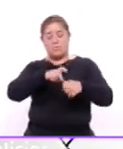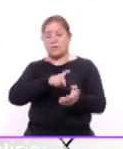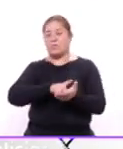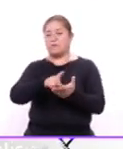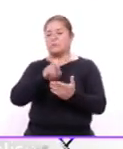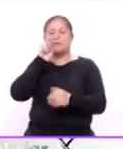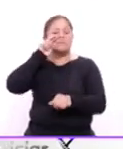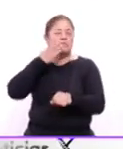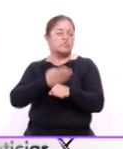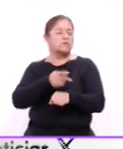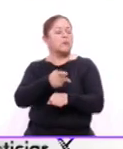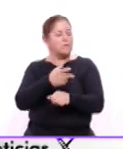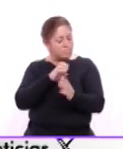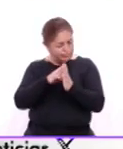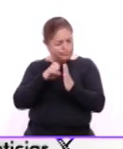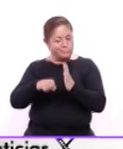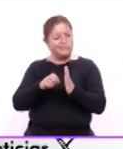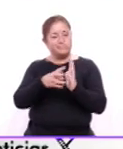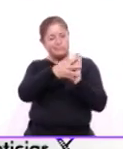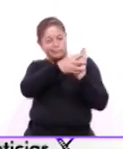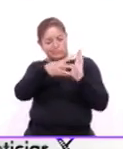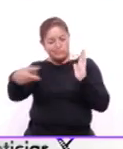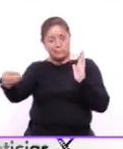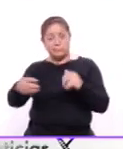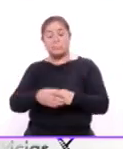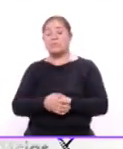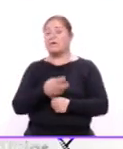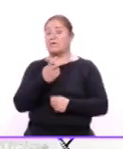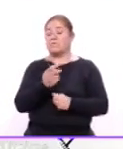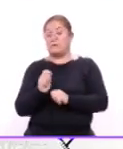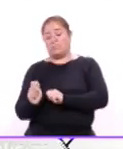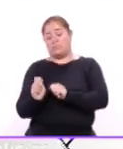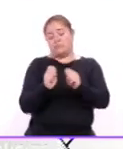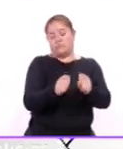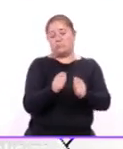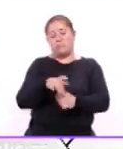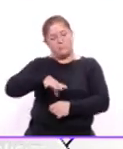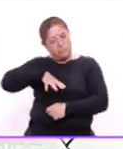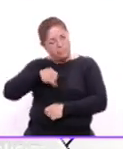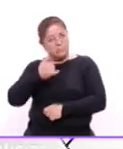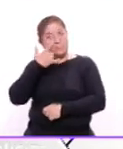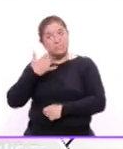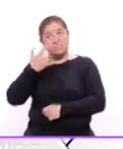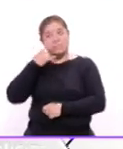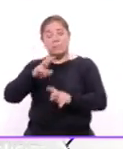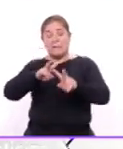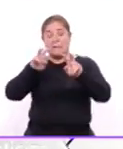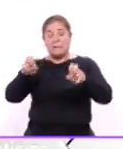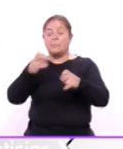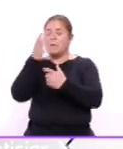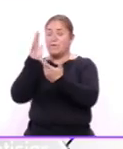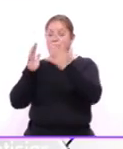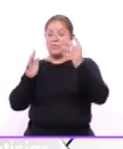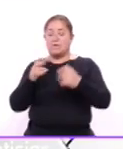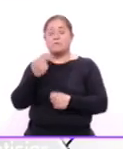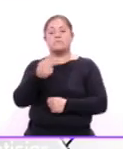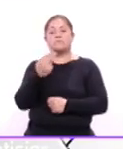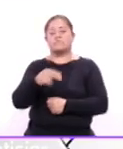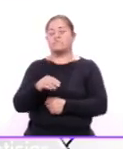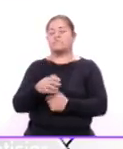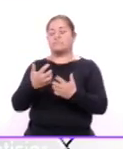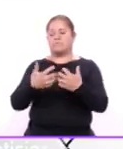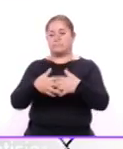son un ejemplo a seguir. Esta importante distensión al esfuerzo y logros en materia ambiental denominada industria